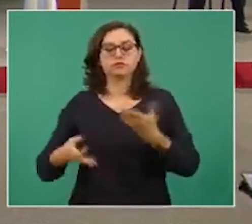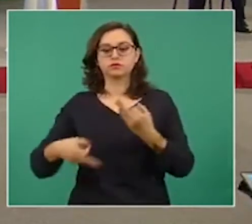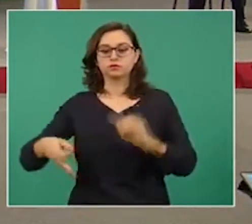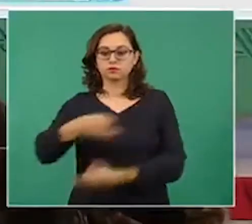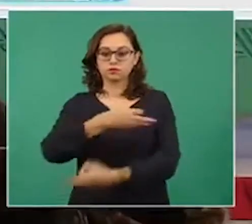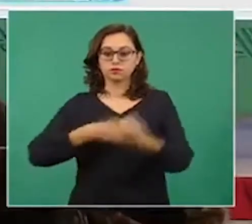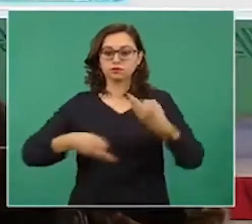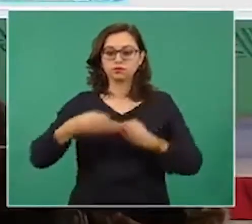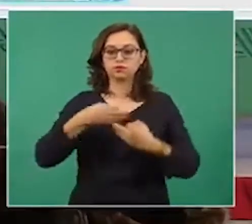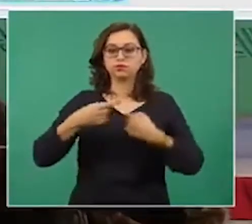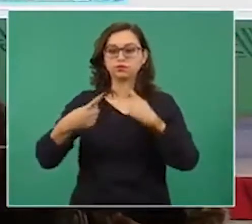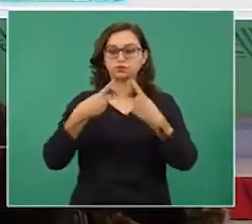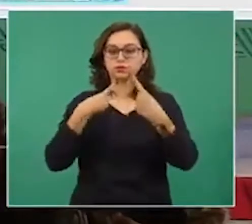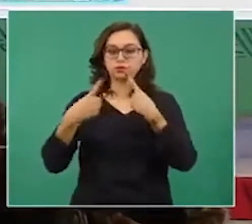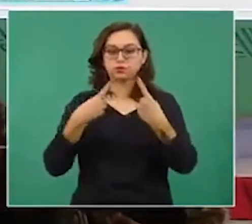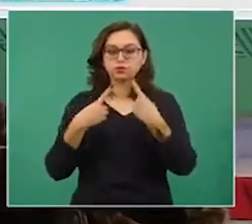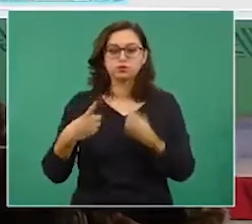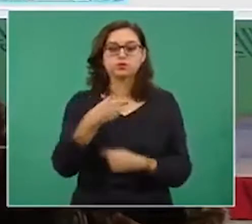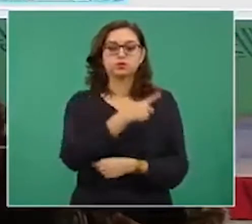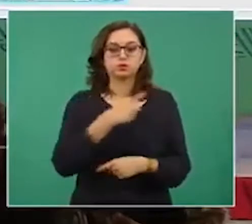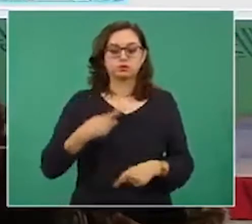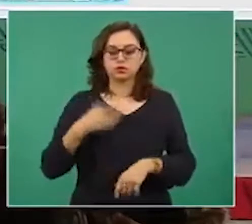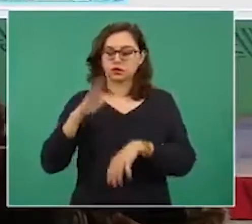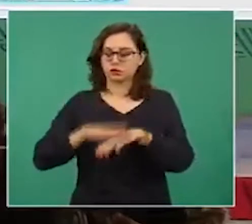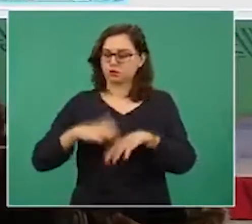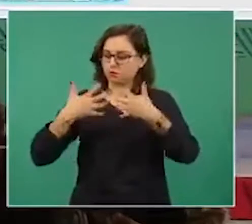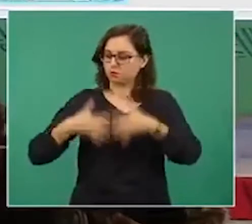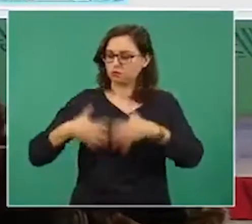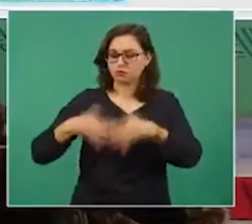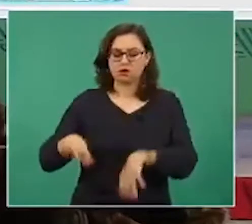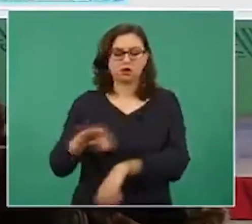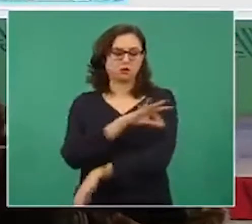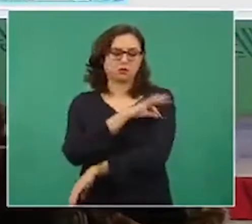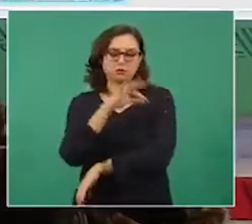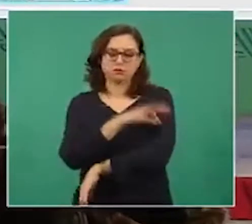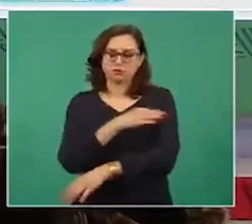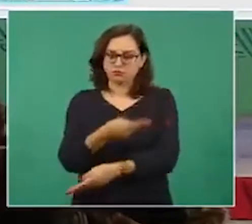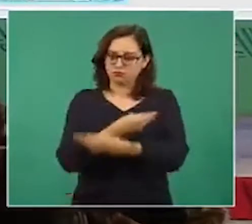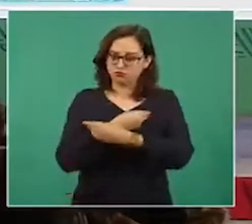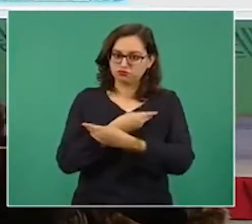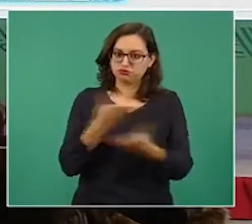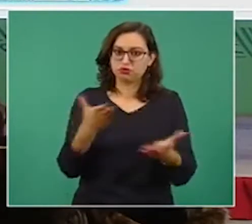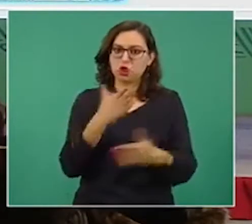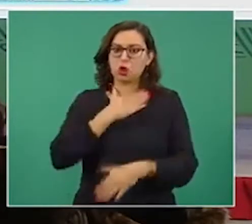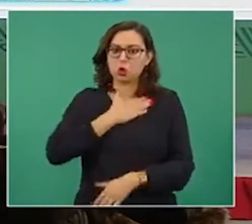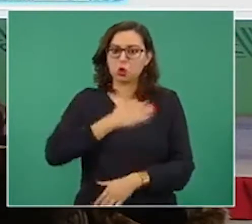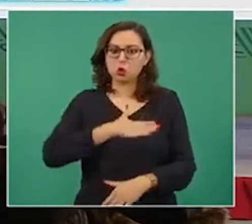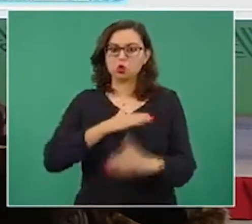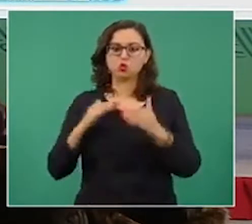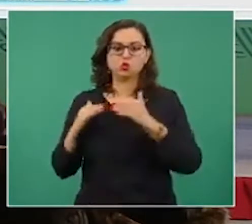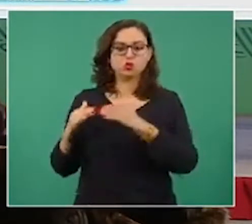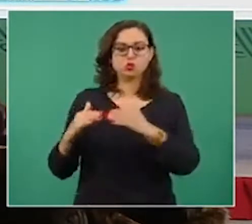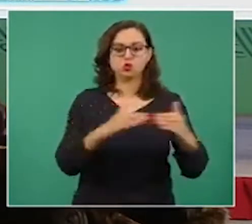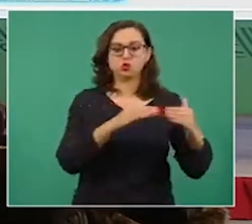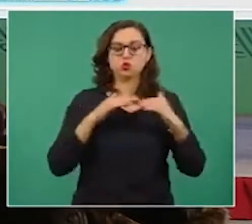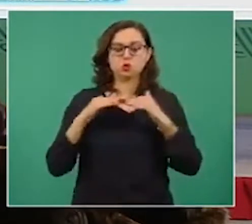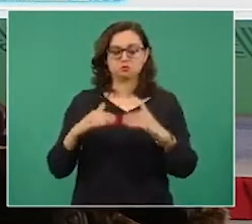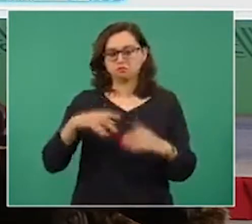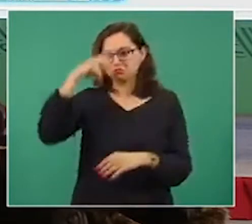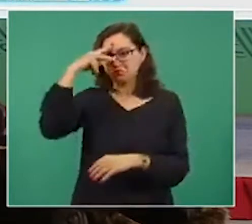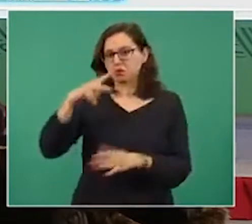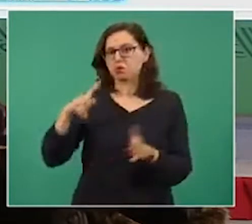democratizar, ampliar la producción de vacunas, asegurar el acceso justo y equitativo a las vacunas, que ha sido lo que México ha planteado en varios esfuerzos.